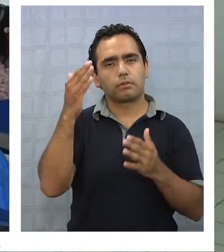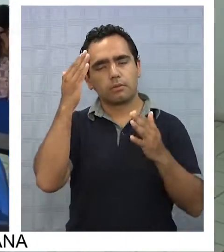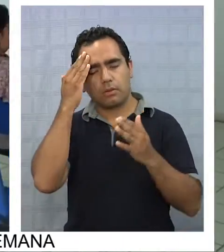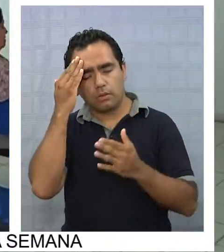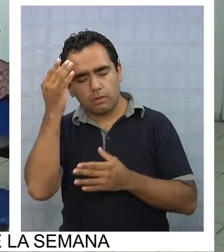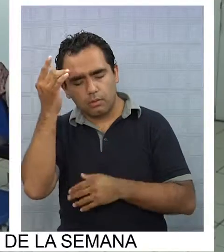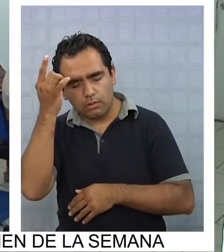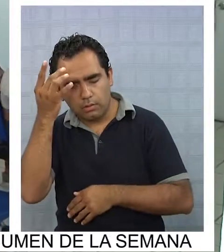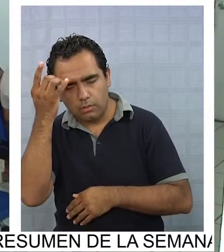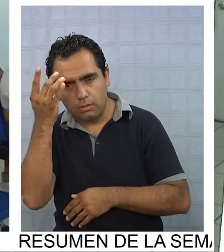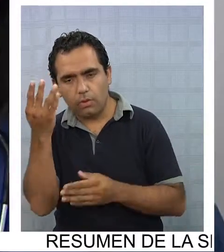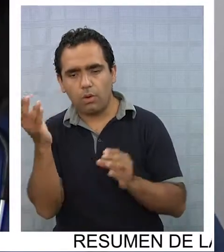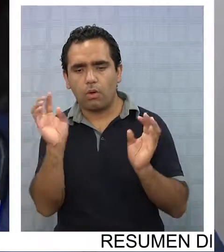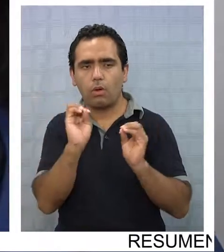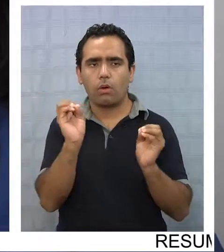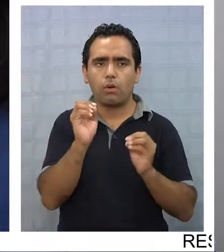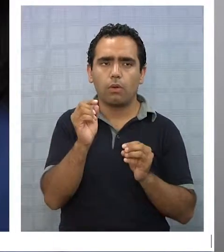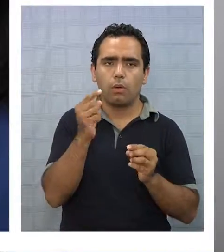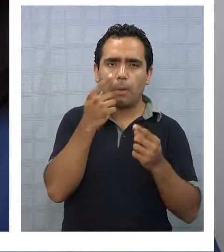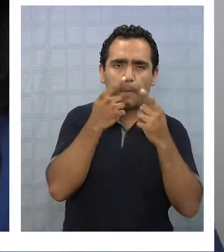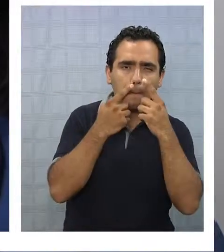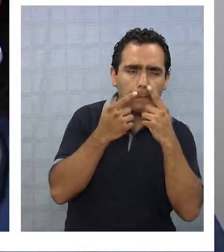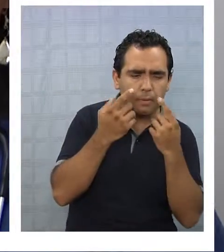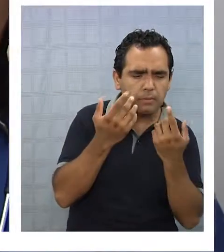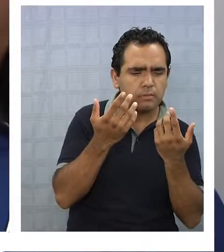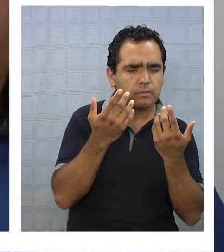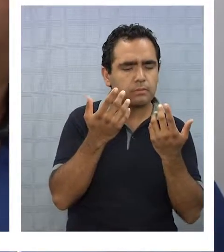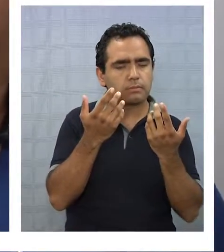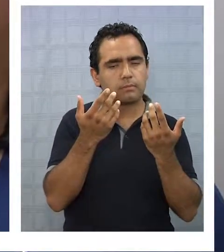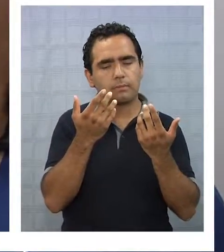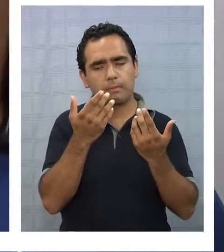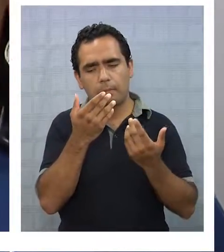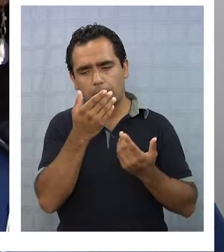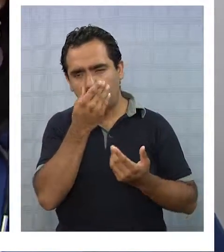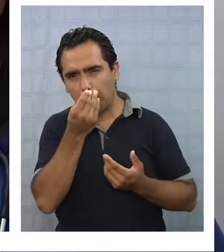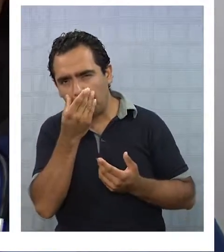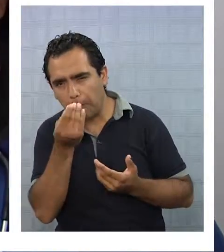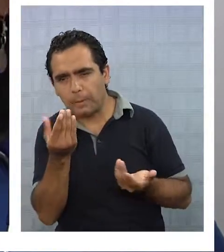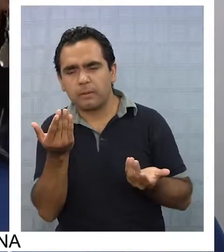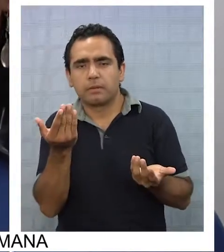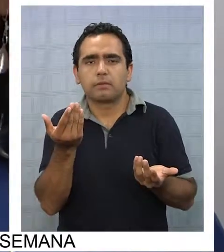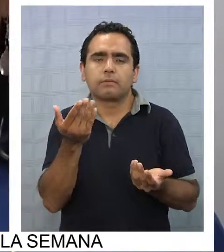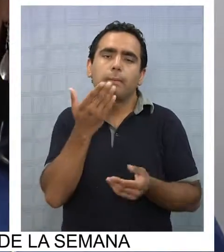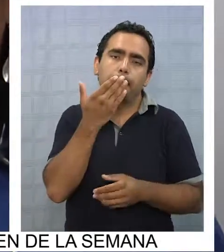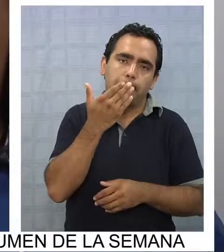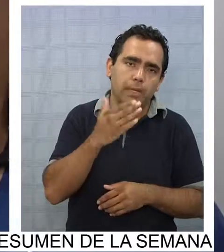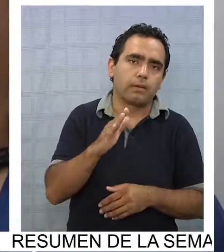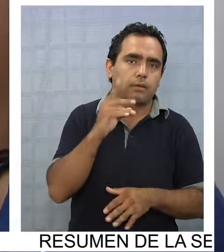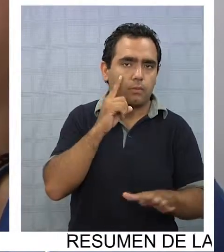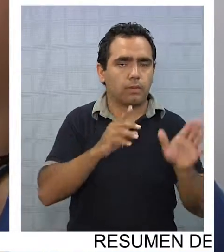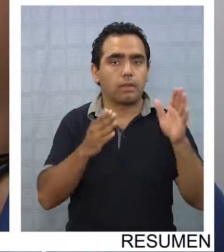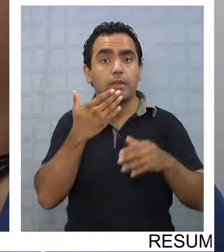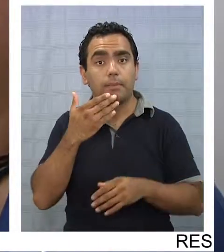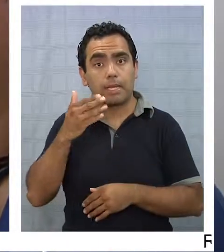son cuadros que van a ceder. Si vemos que no ceden, aumenta la fiebre, claro, ahí tenemos ya que visitar los servicios de